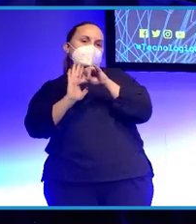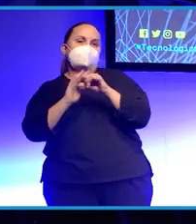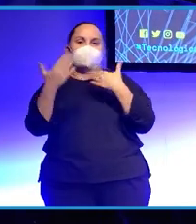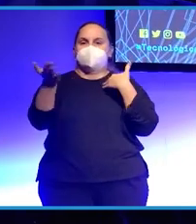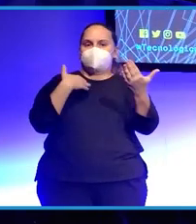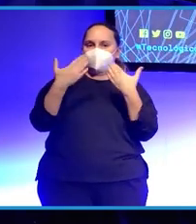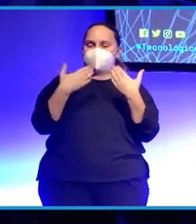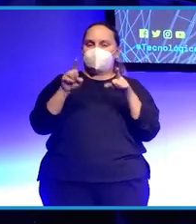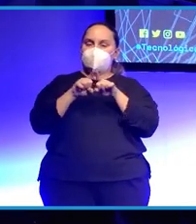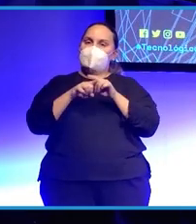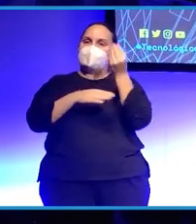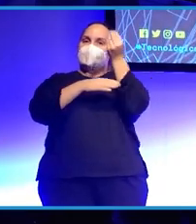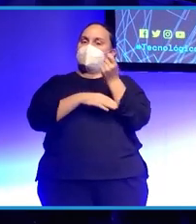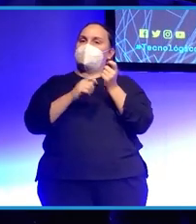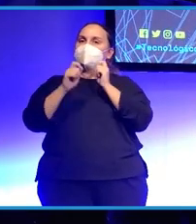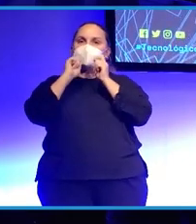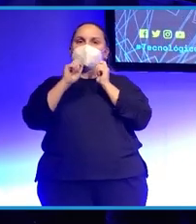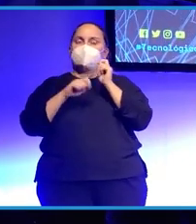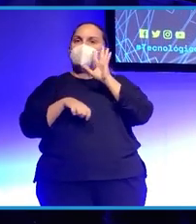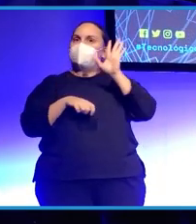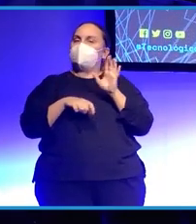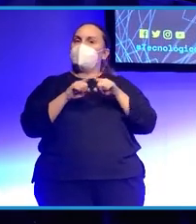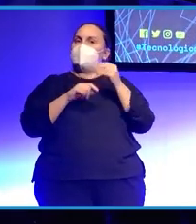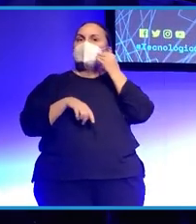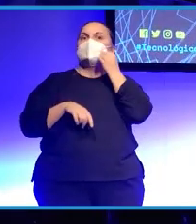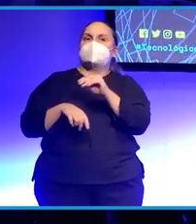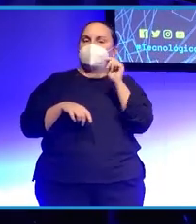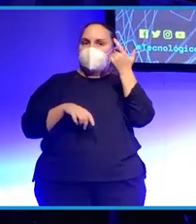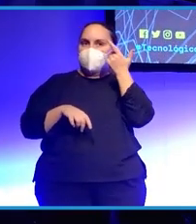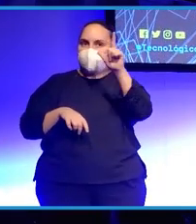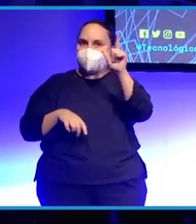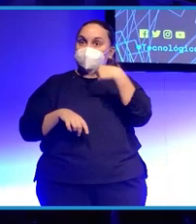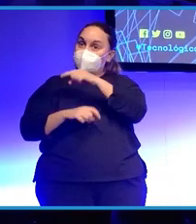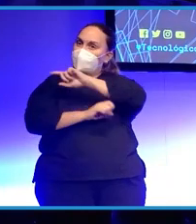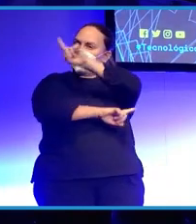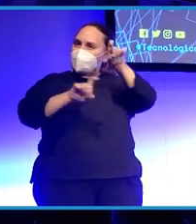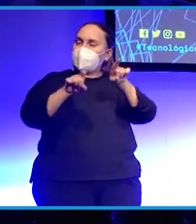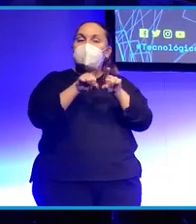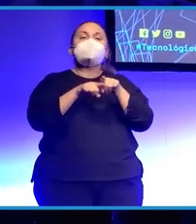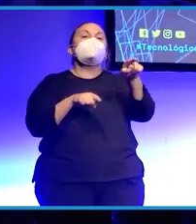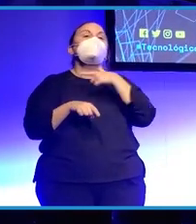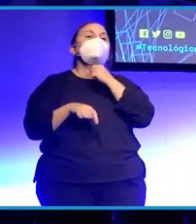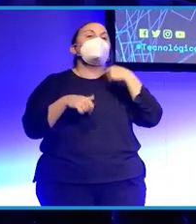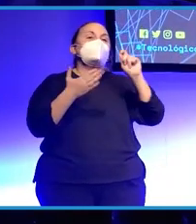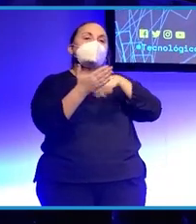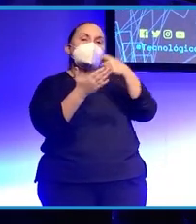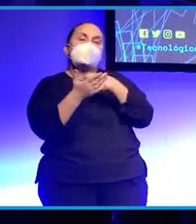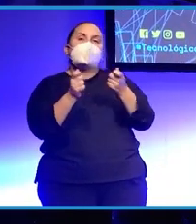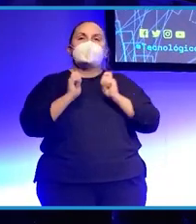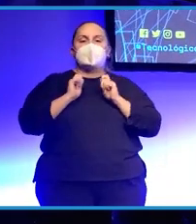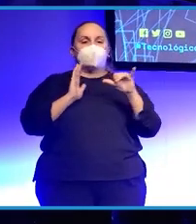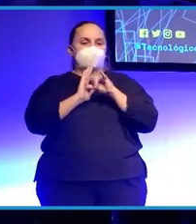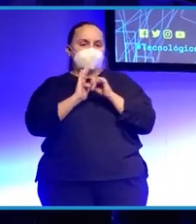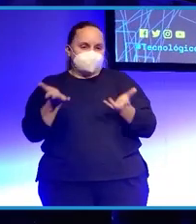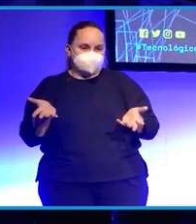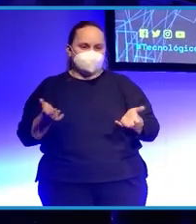figura del periodista que a veces parece intocable o que está fuera de tu alcance y que yo creo que es lo que están logrando los streamers. Pero ahora